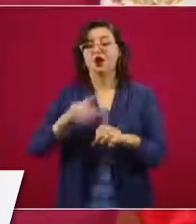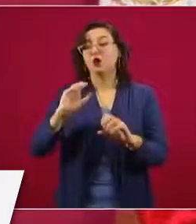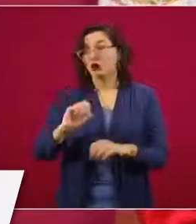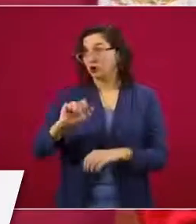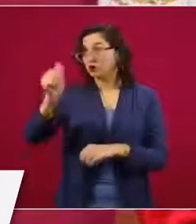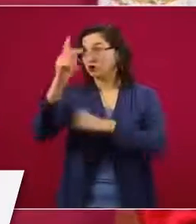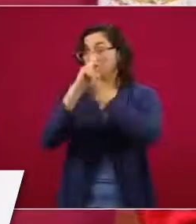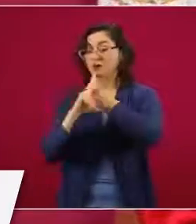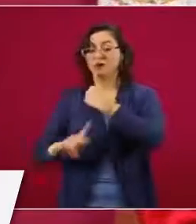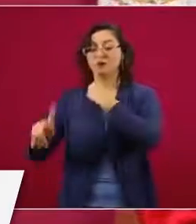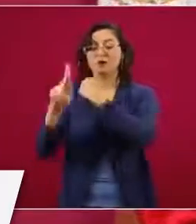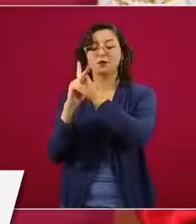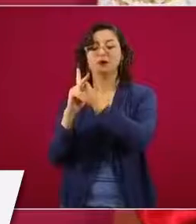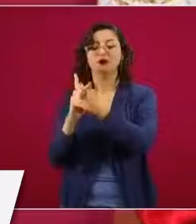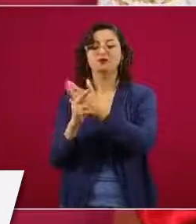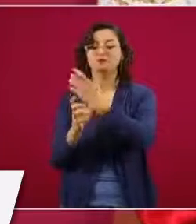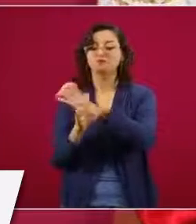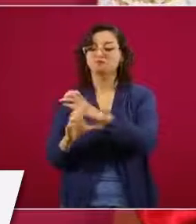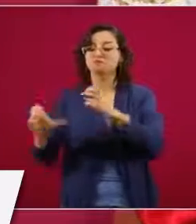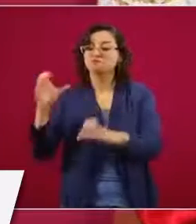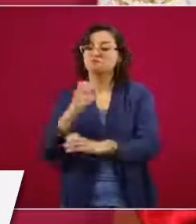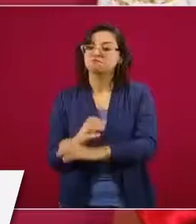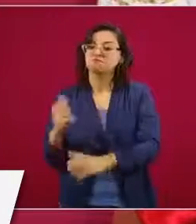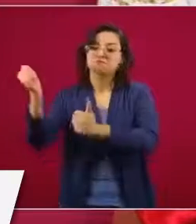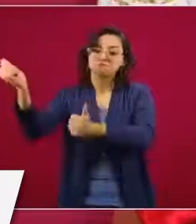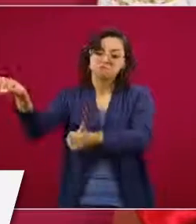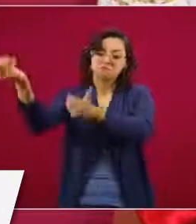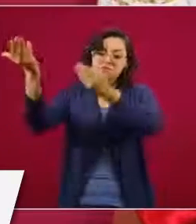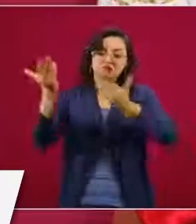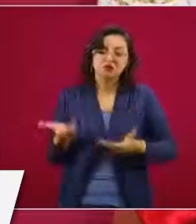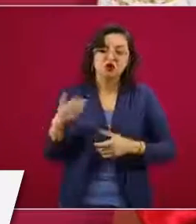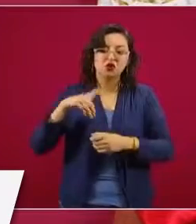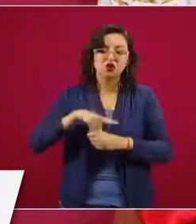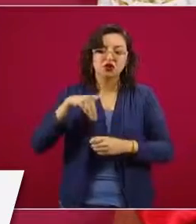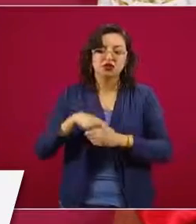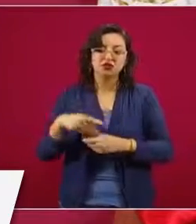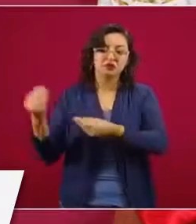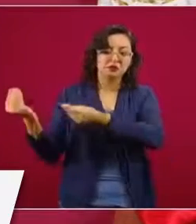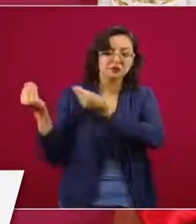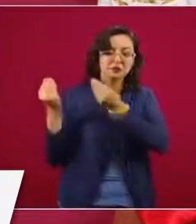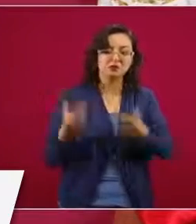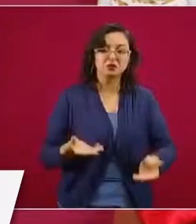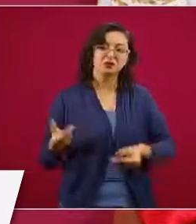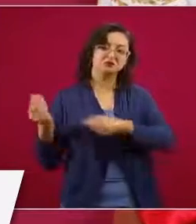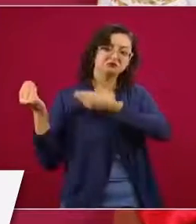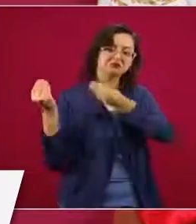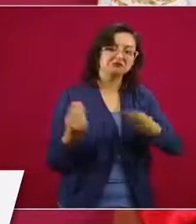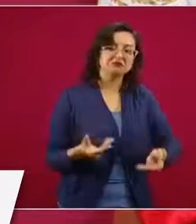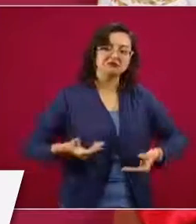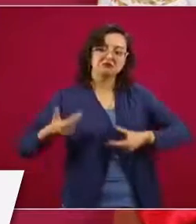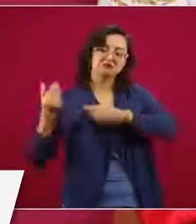extranjero entregaban materiales,